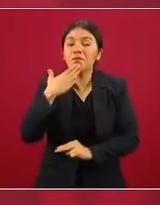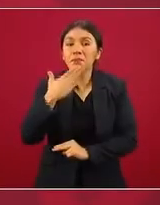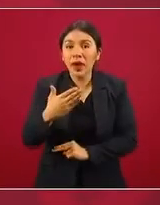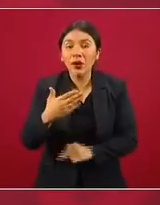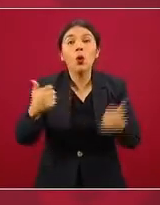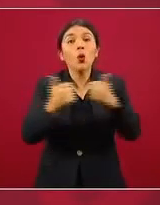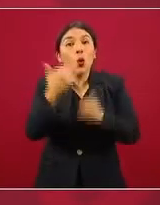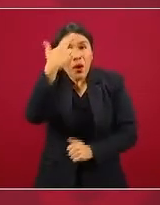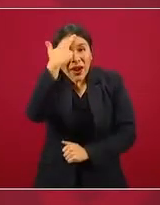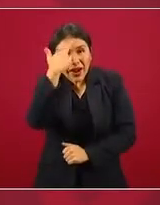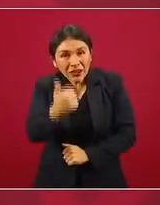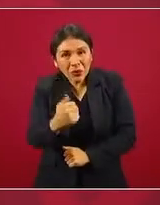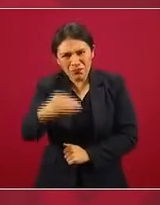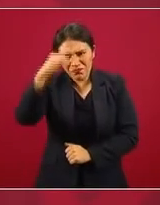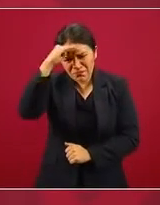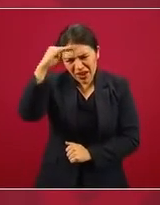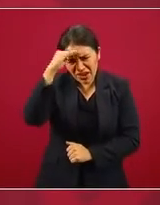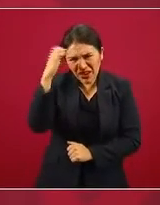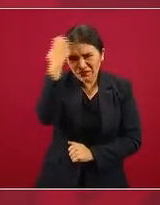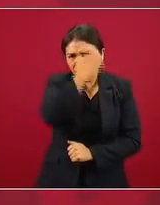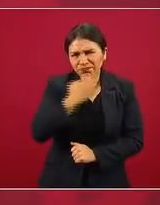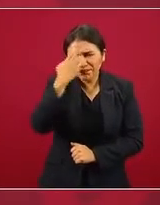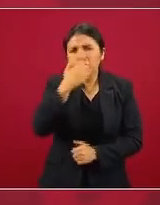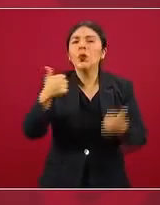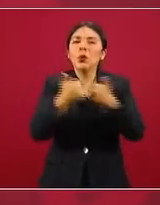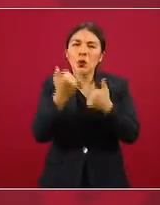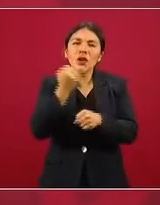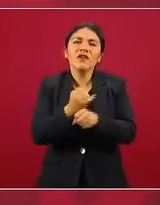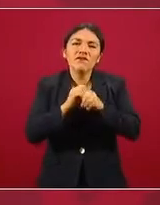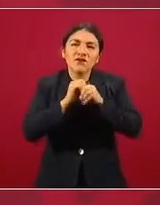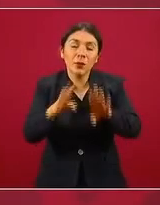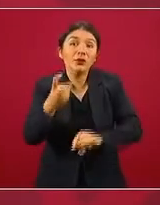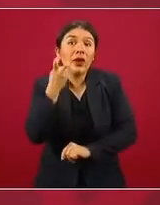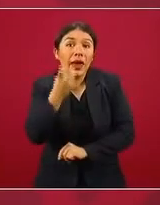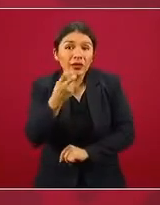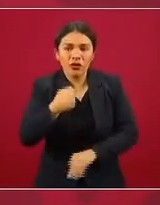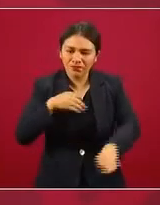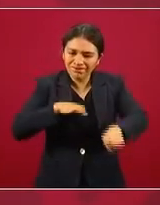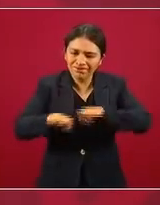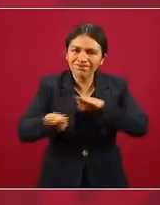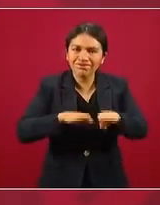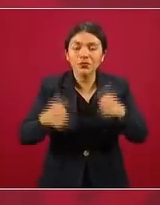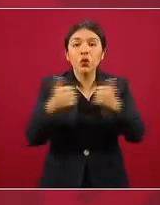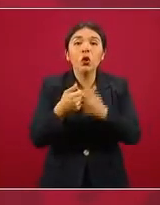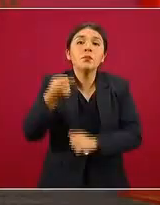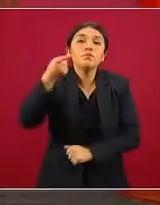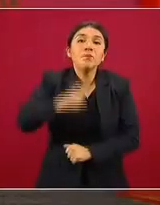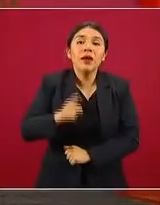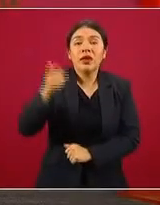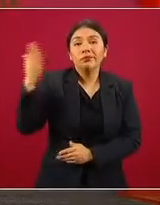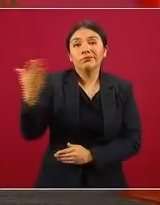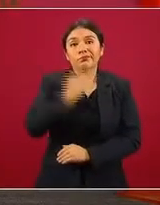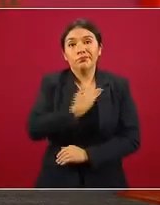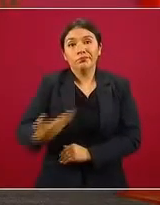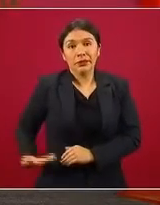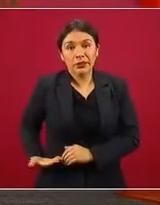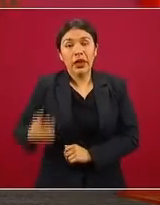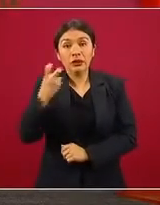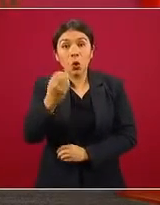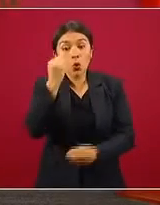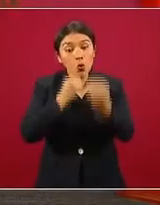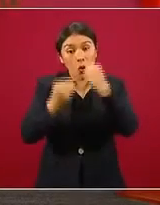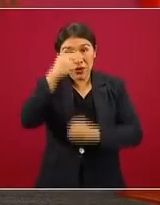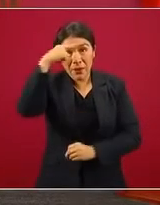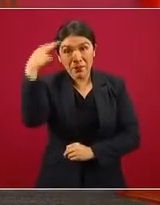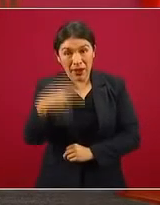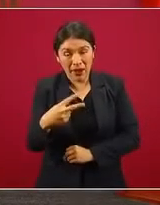razonado e informado. Y eso es en lo que estaremos trabajando con instrucciones del presidente y hablando de comida